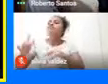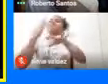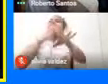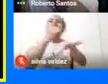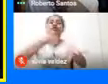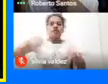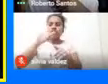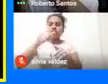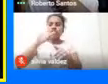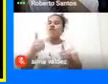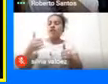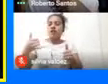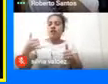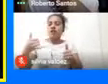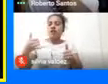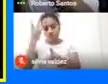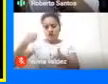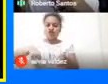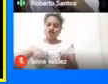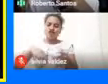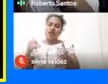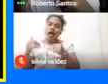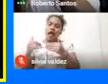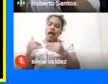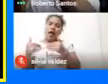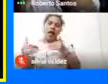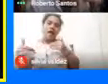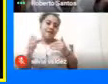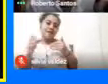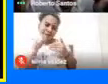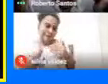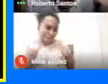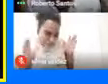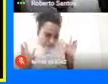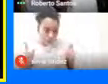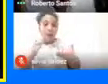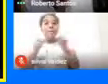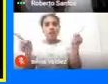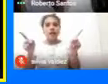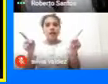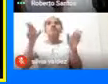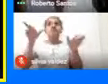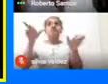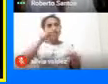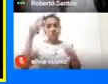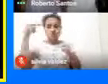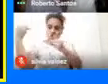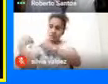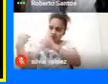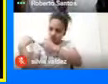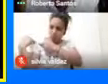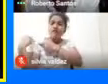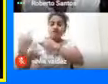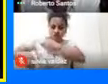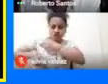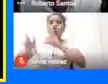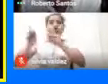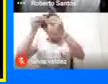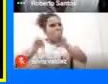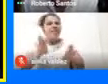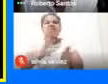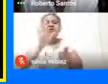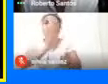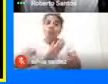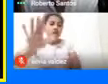estamos pasando Profe Roberto Pero Los responsables De que no se pierda Son ustedes